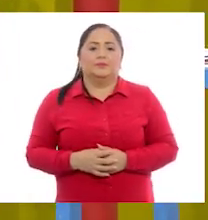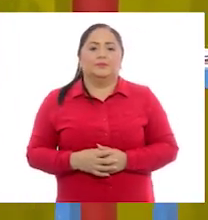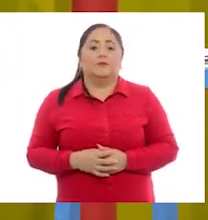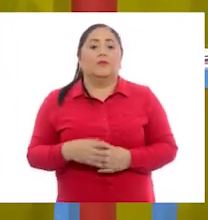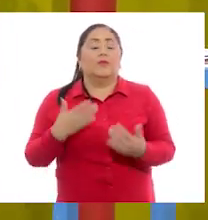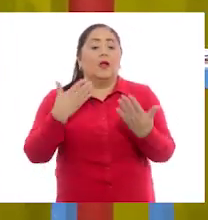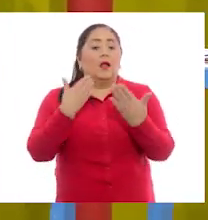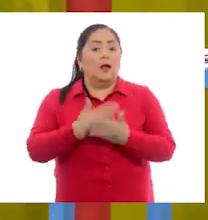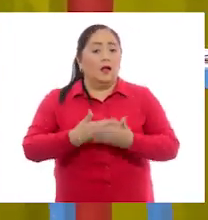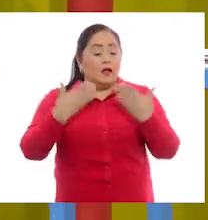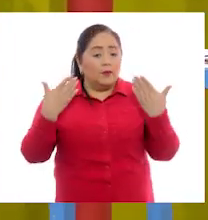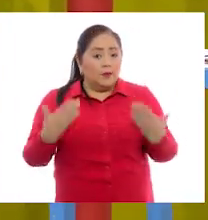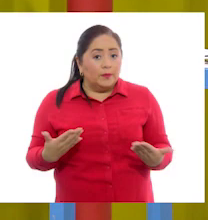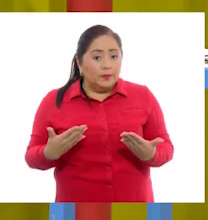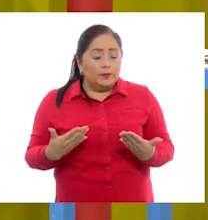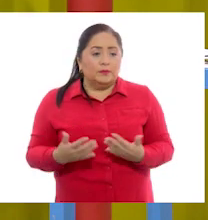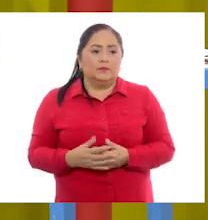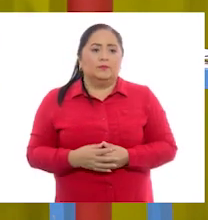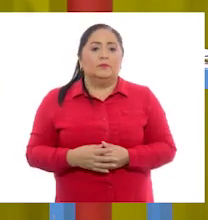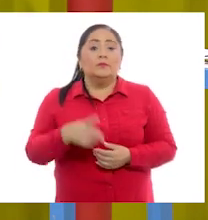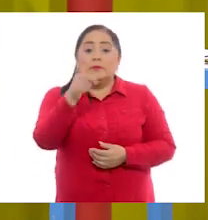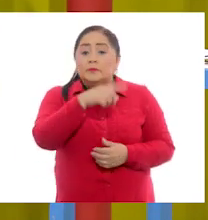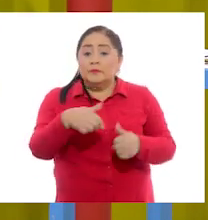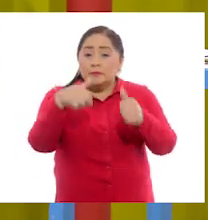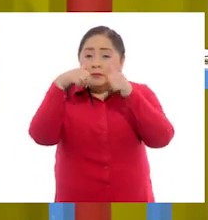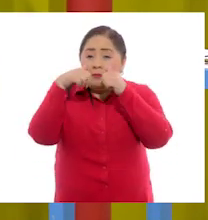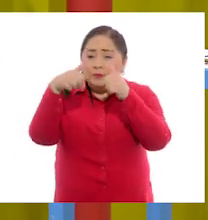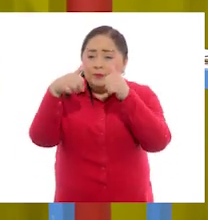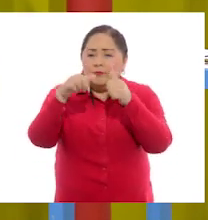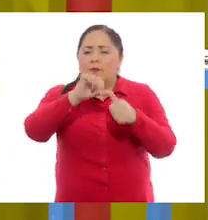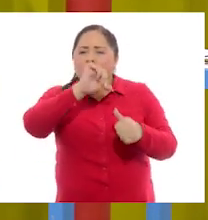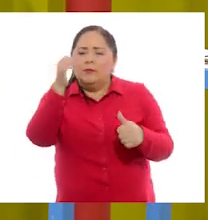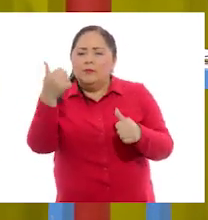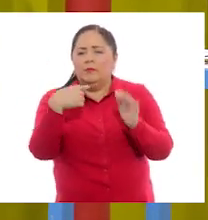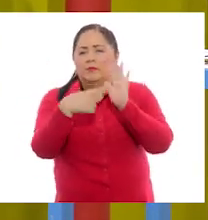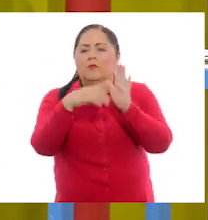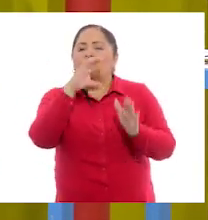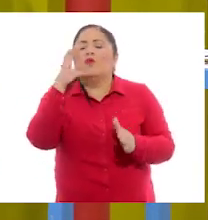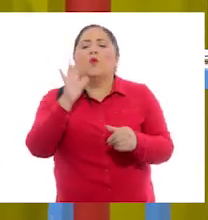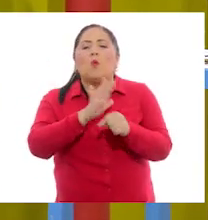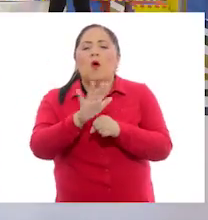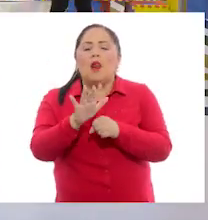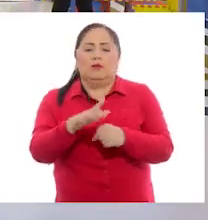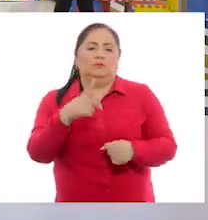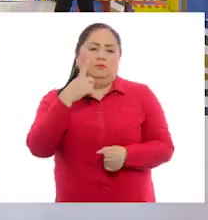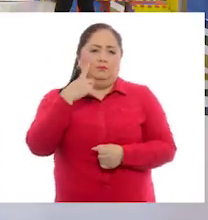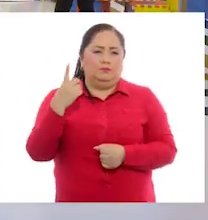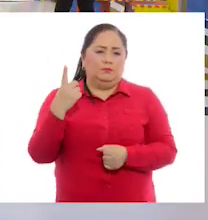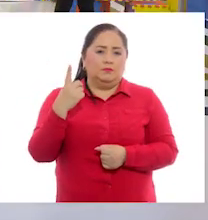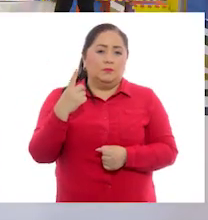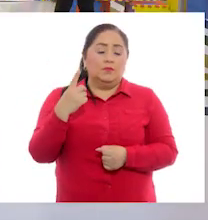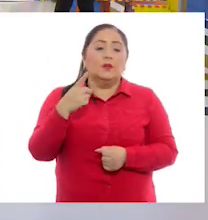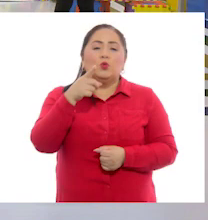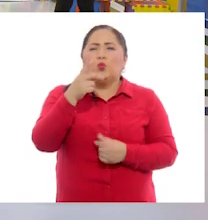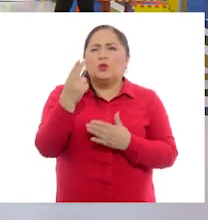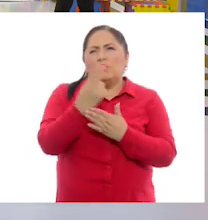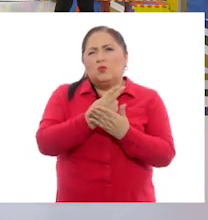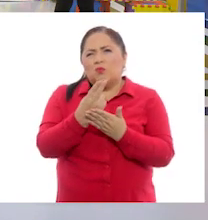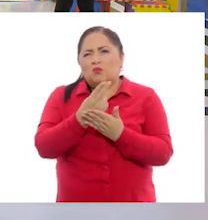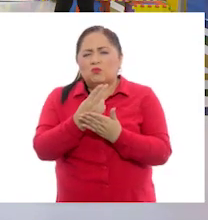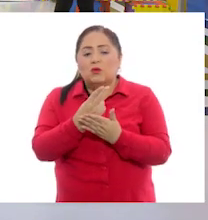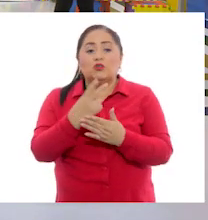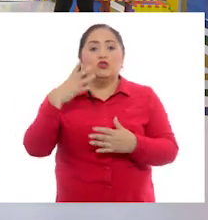Ahora, pongan mucha atención, la siguiente indicación es esta. Quiero que dibujen